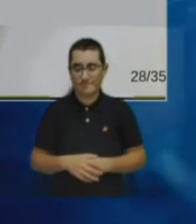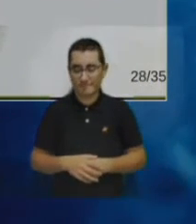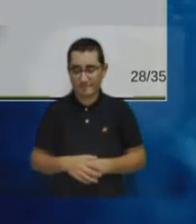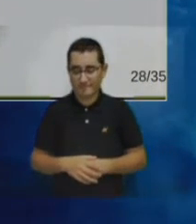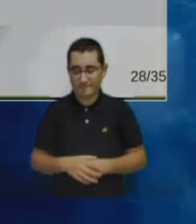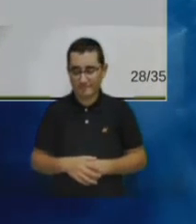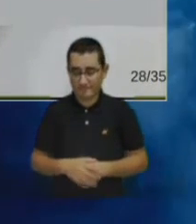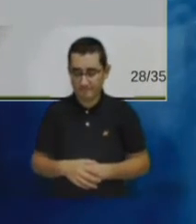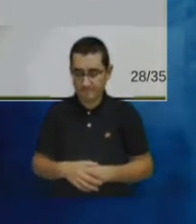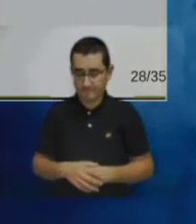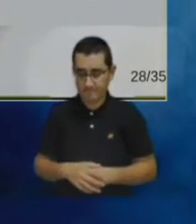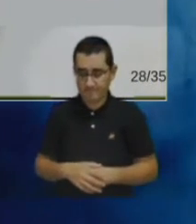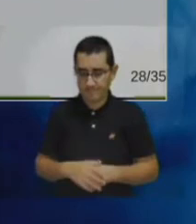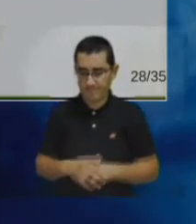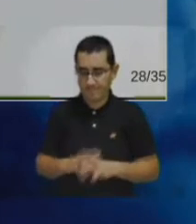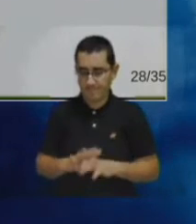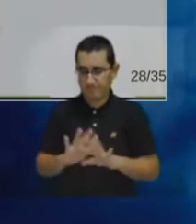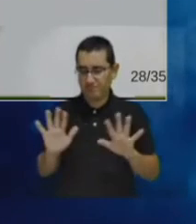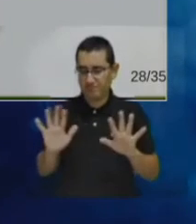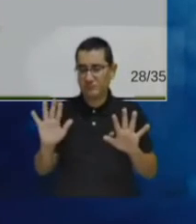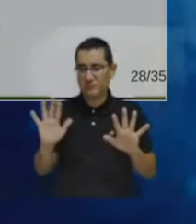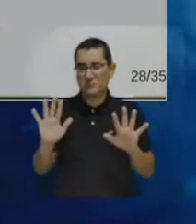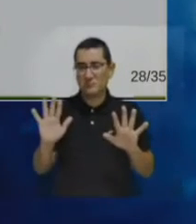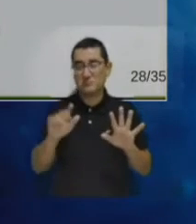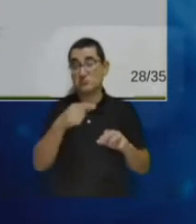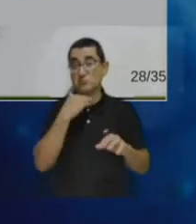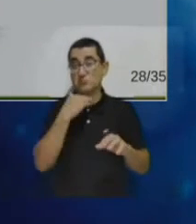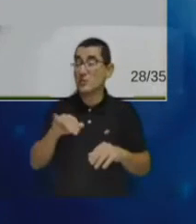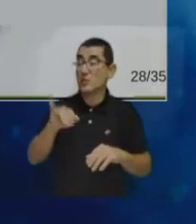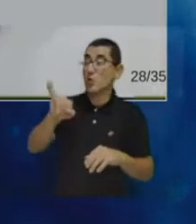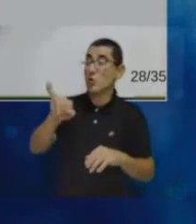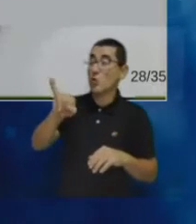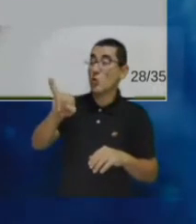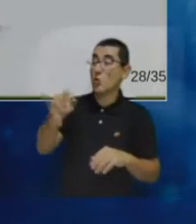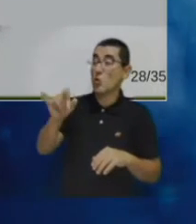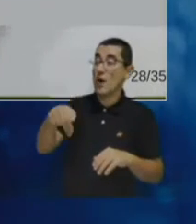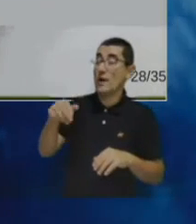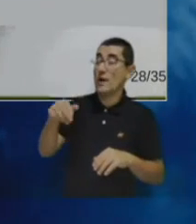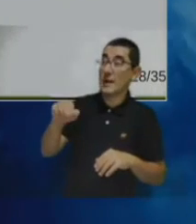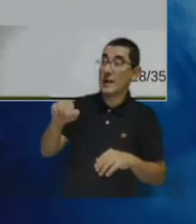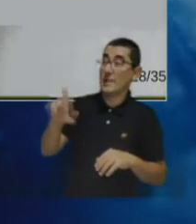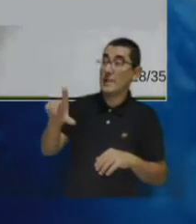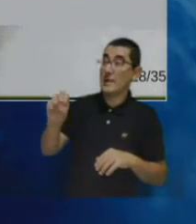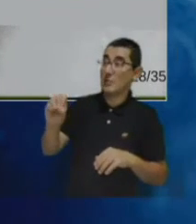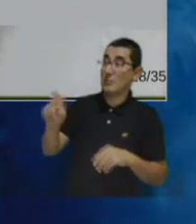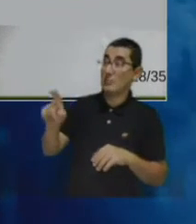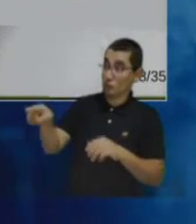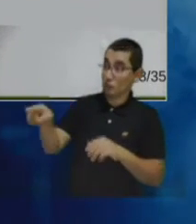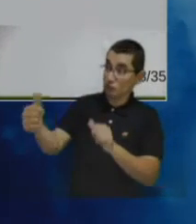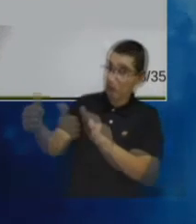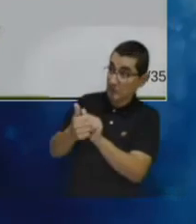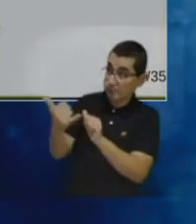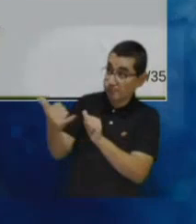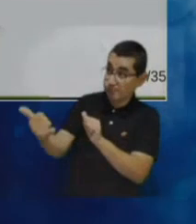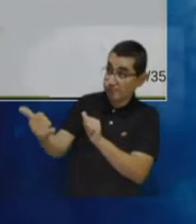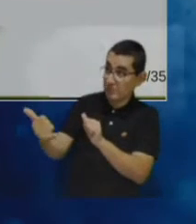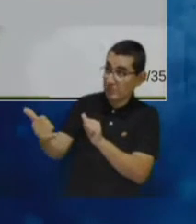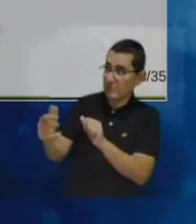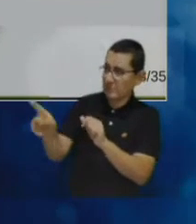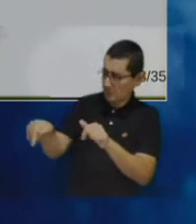no sé si Juan Camilo se encuentra con nosotros para que nos presente esta parte de los resultados